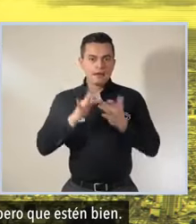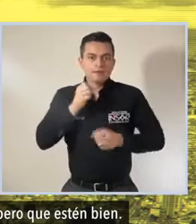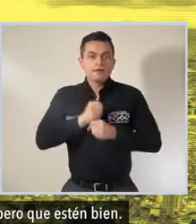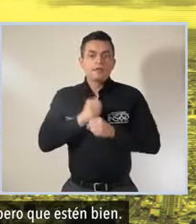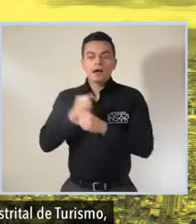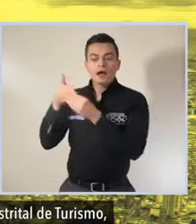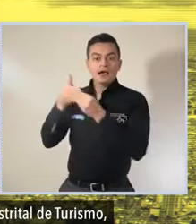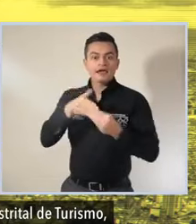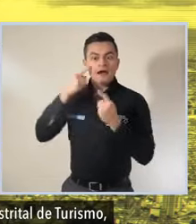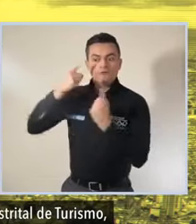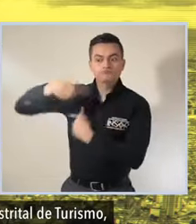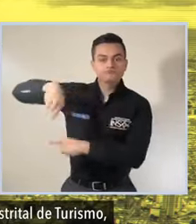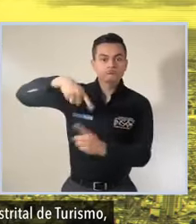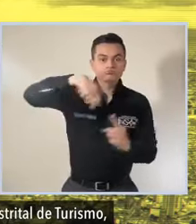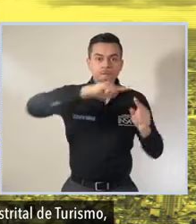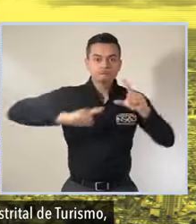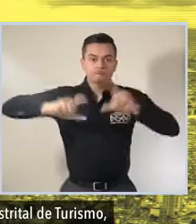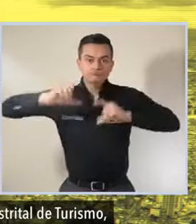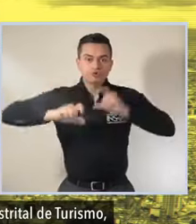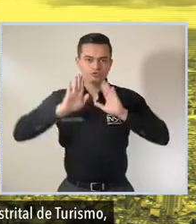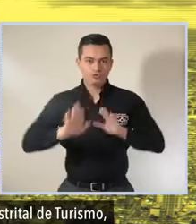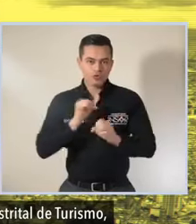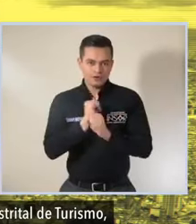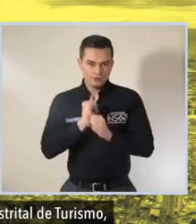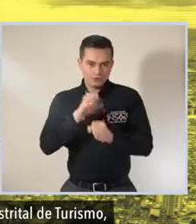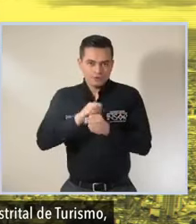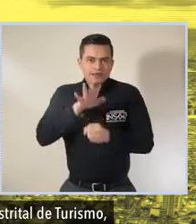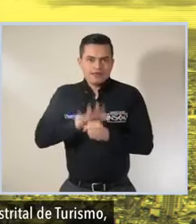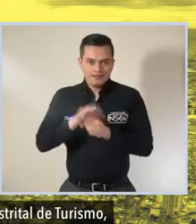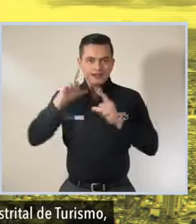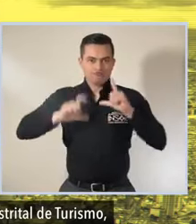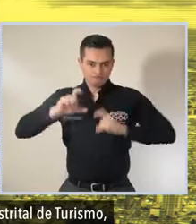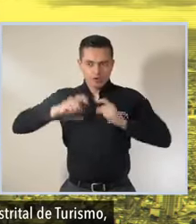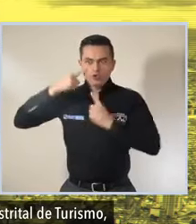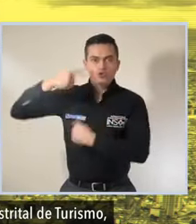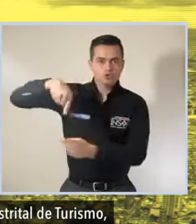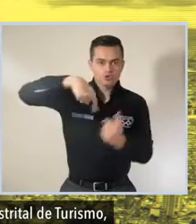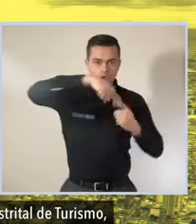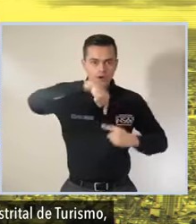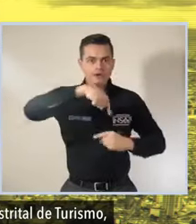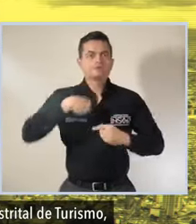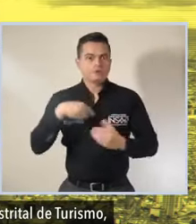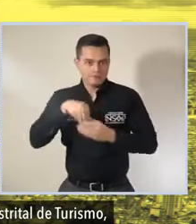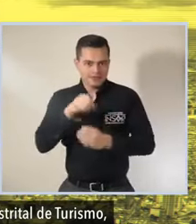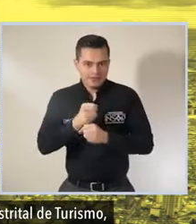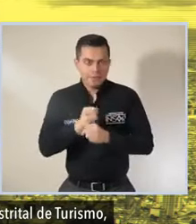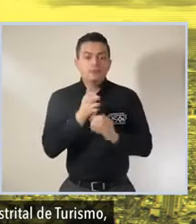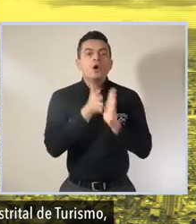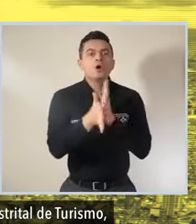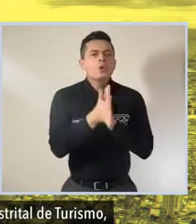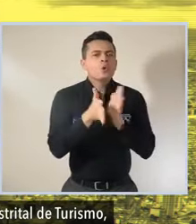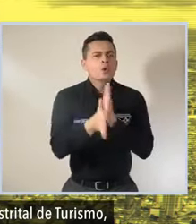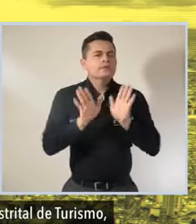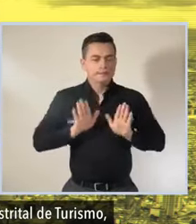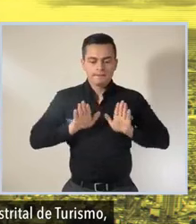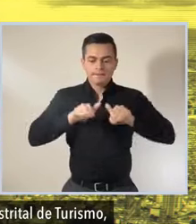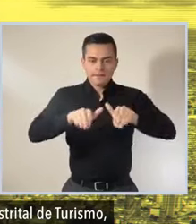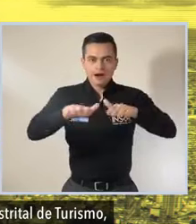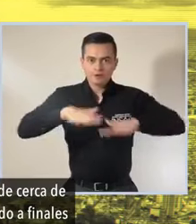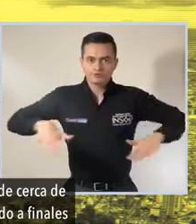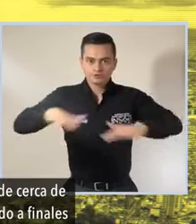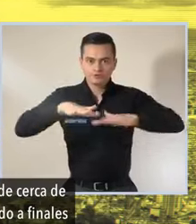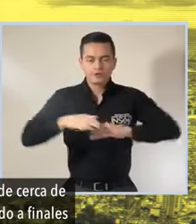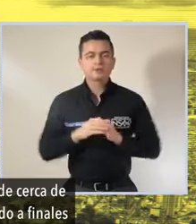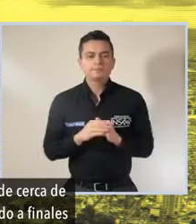Francisco Rodríguez guía profesional de turistas del Instituto Distrital de Turismo IDT y les contaré del